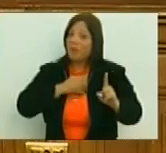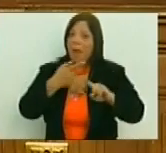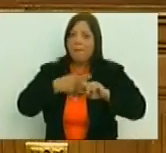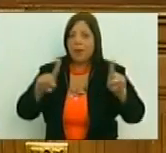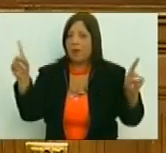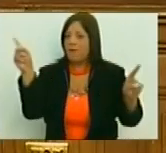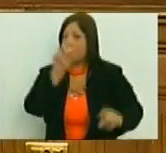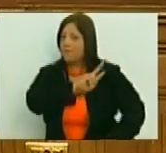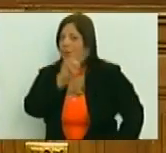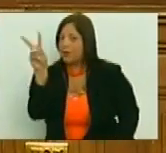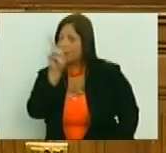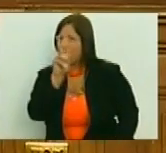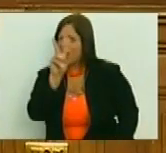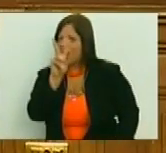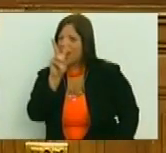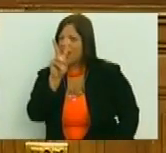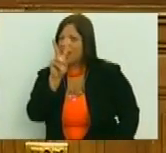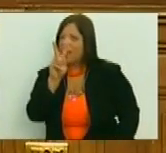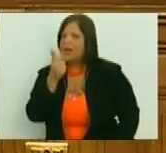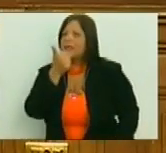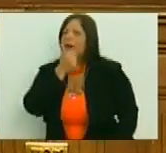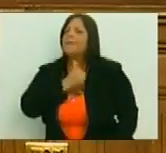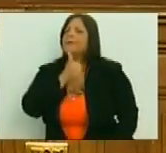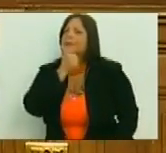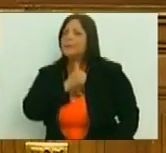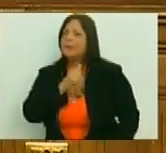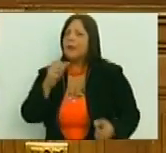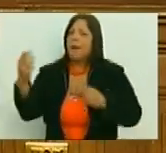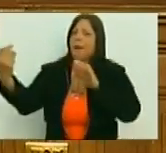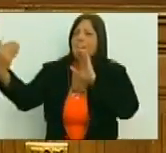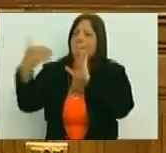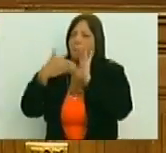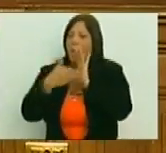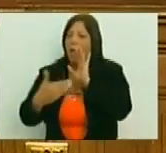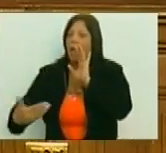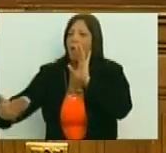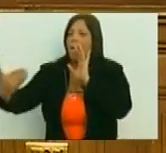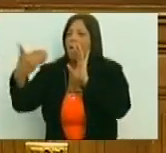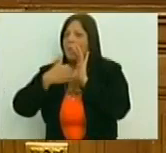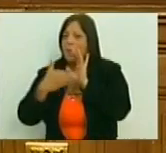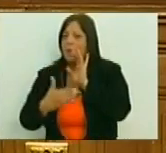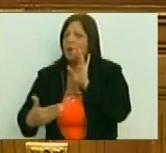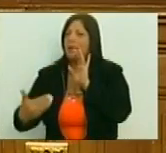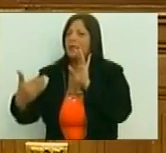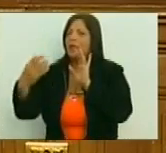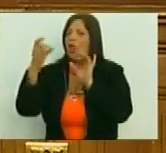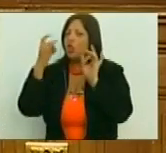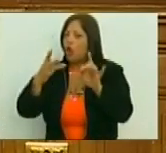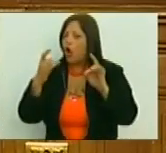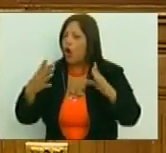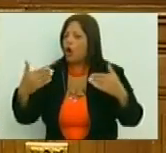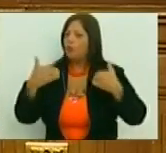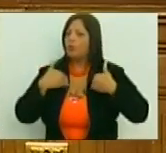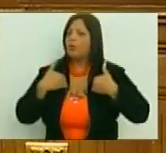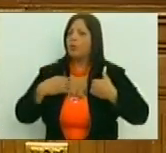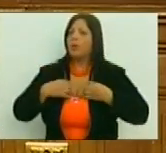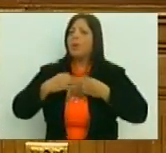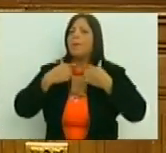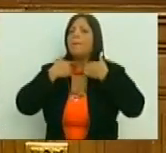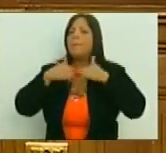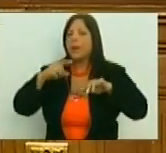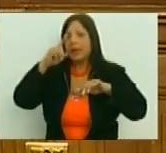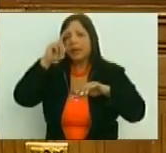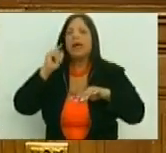Venezuela a pesar de todo el ataque y a pesar del doloroso hecho de haber perdido